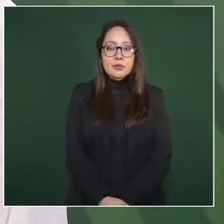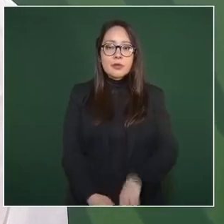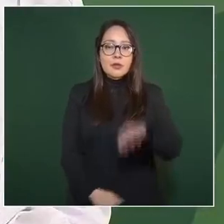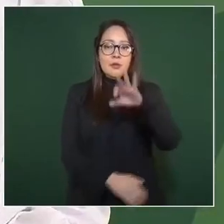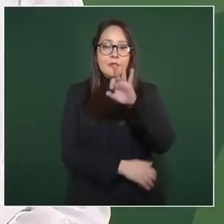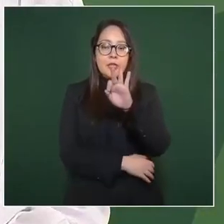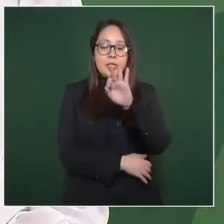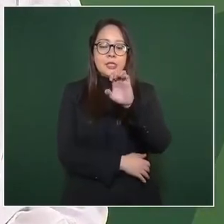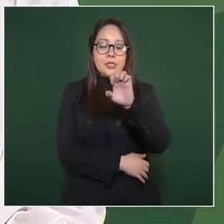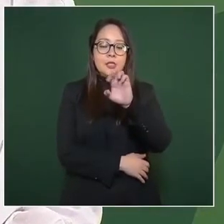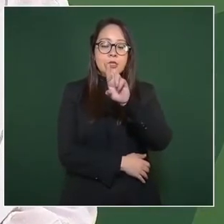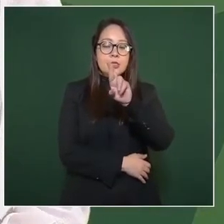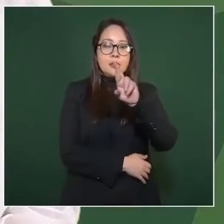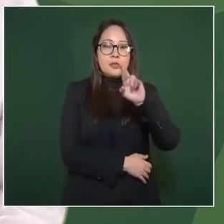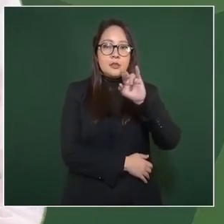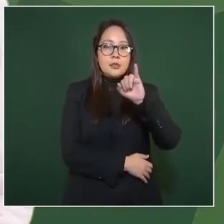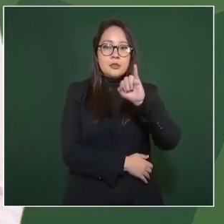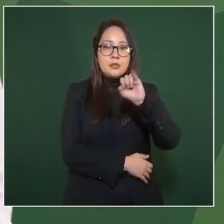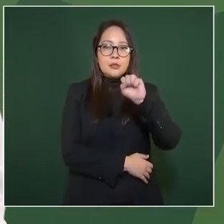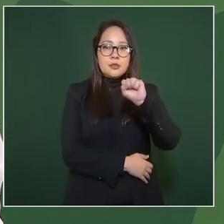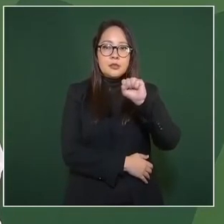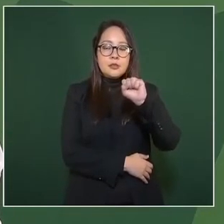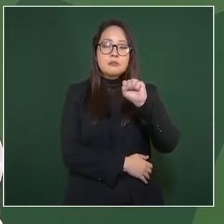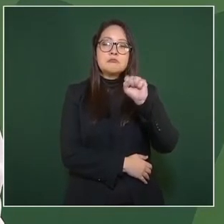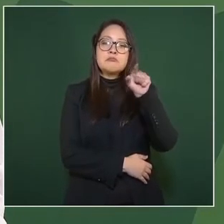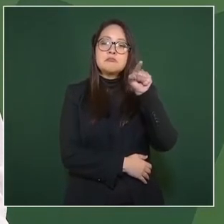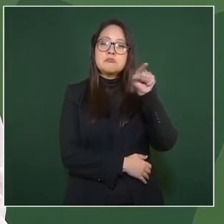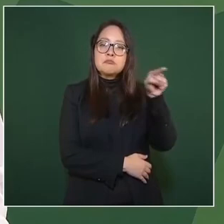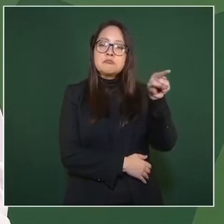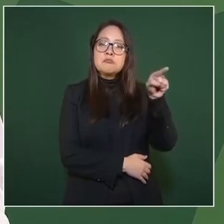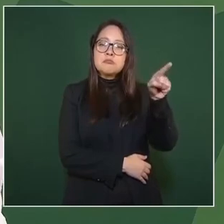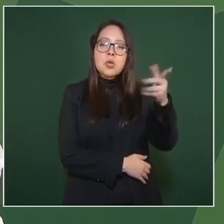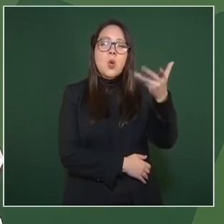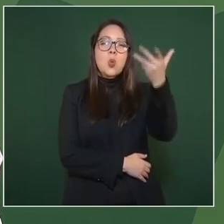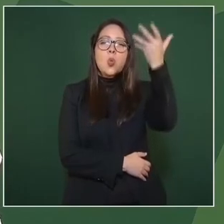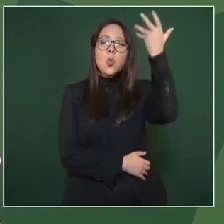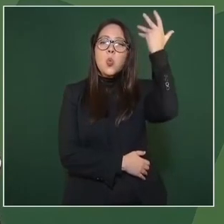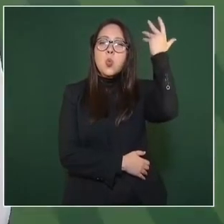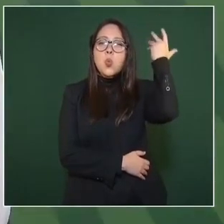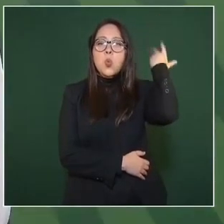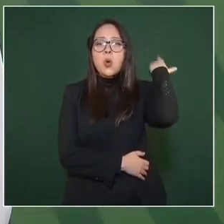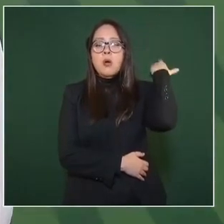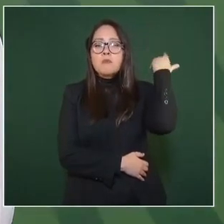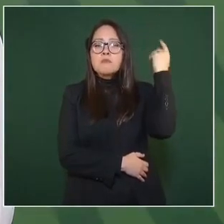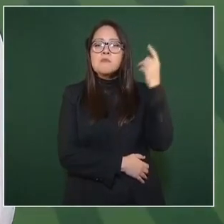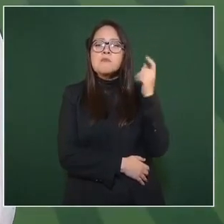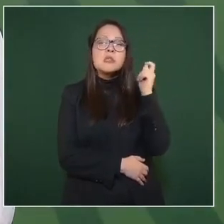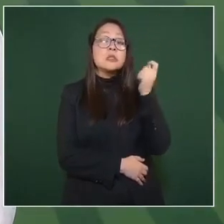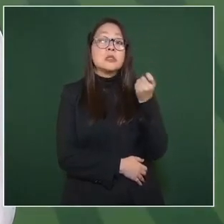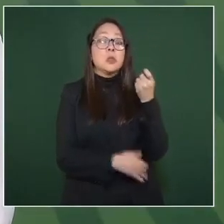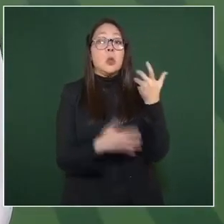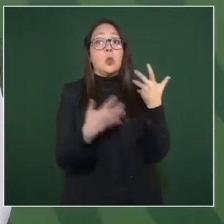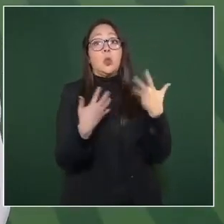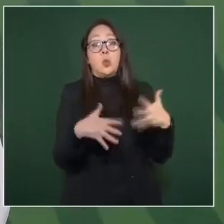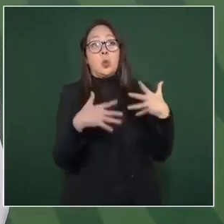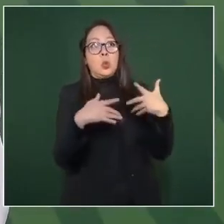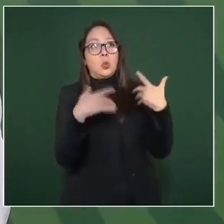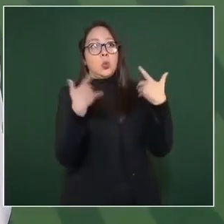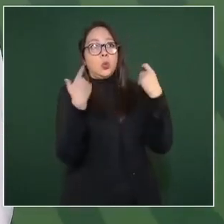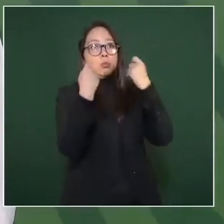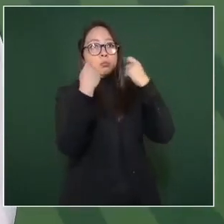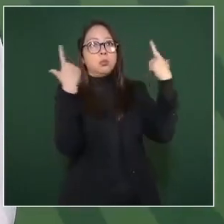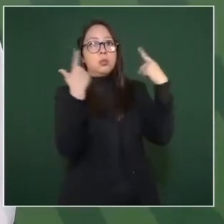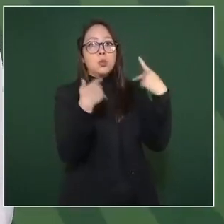que era así como el gran periodista,